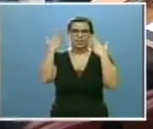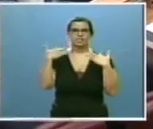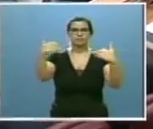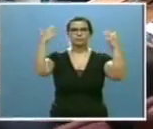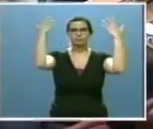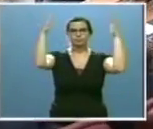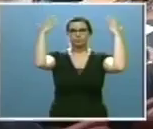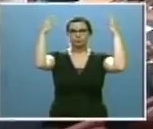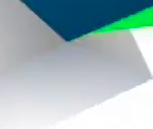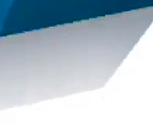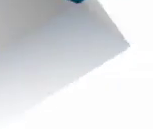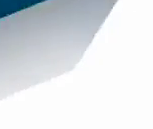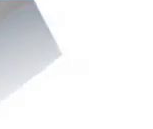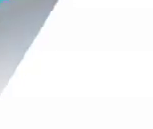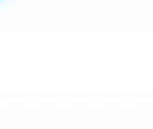Gracias. Gracias.